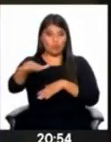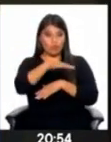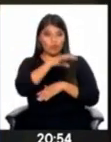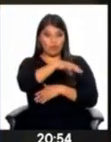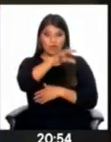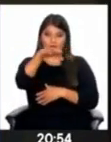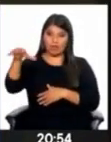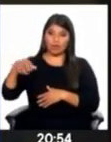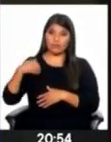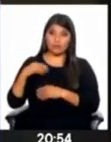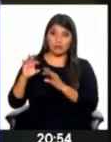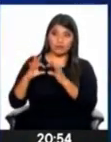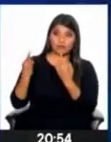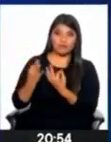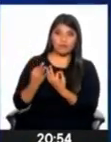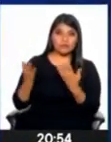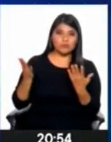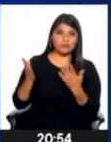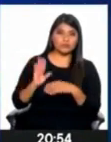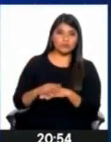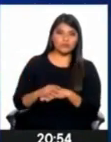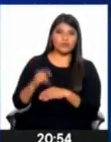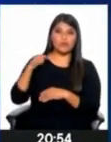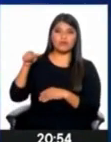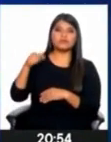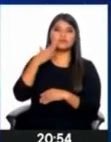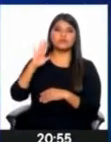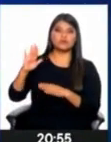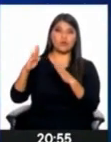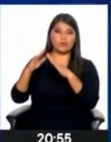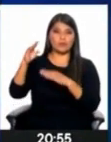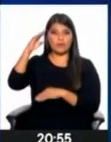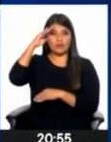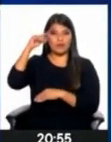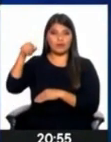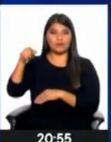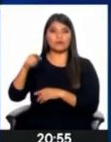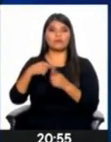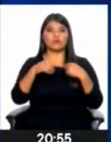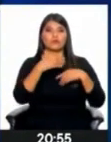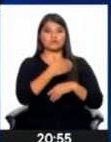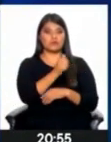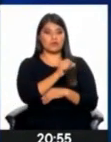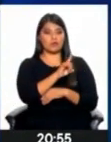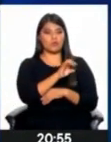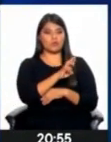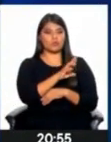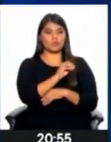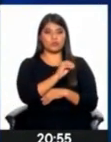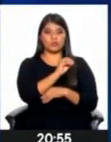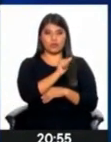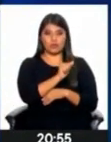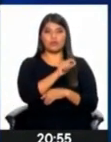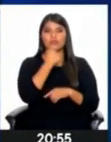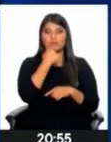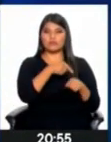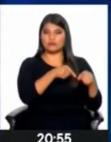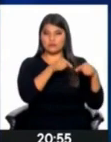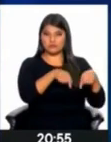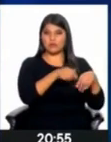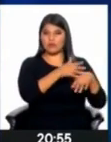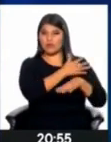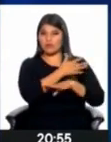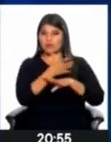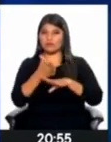las comisarías. Este año, el programa Aurora del Ministerio de la Mujer informó que hasta